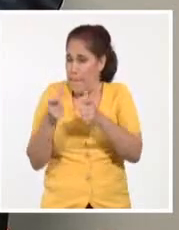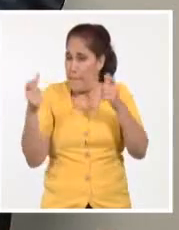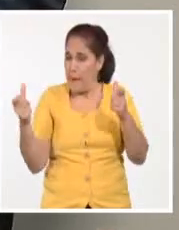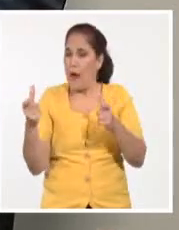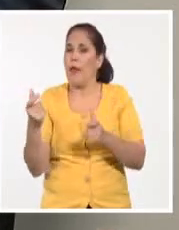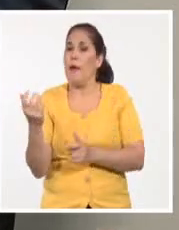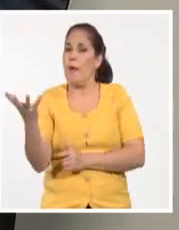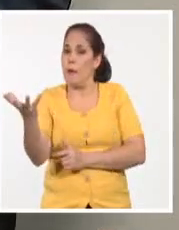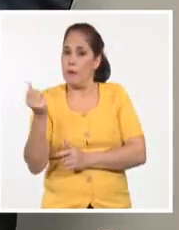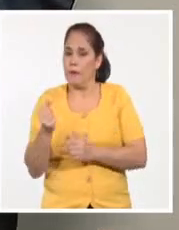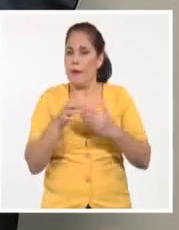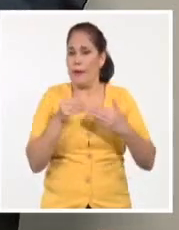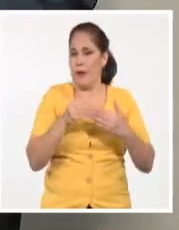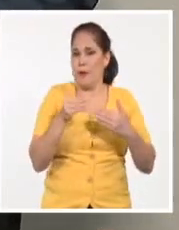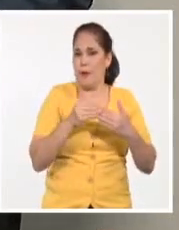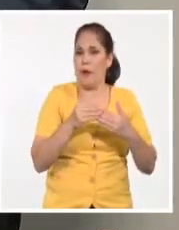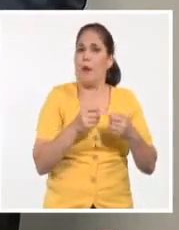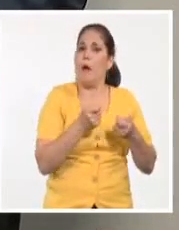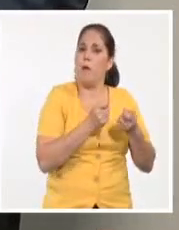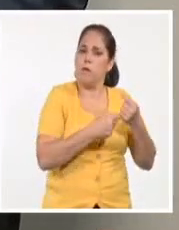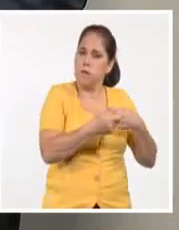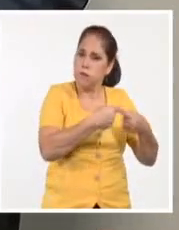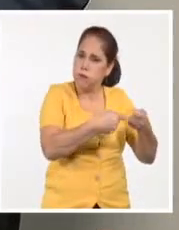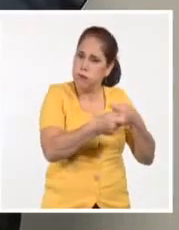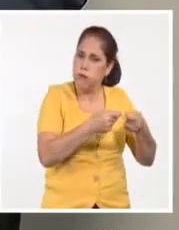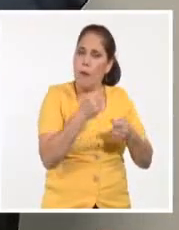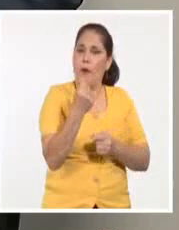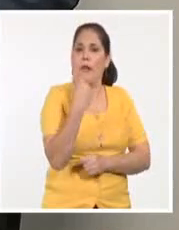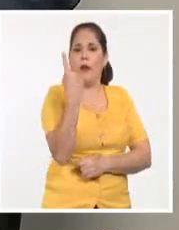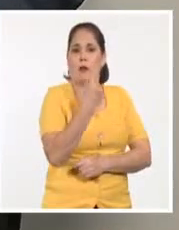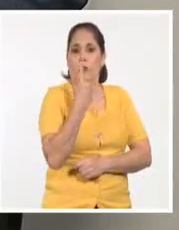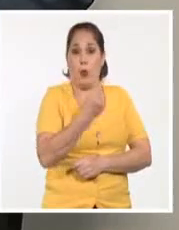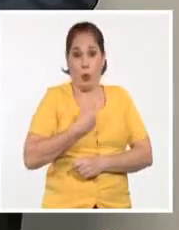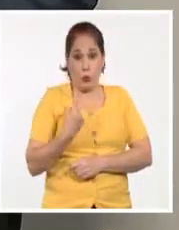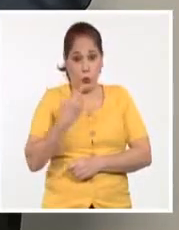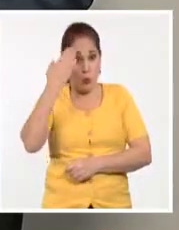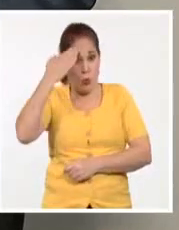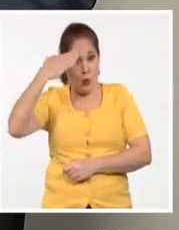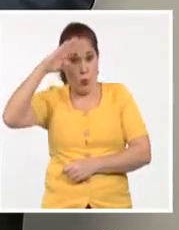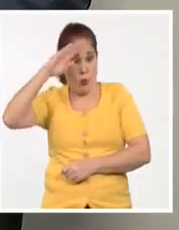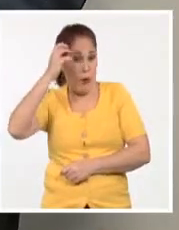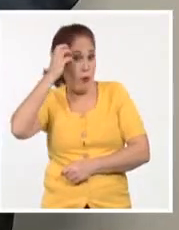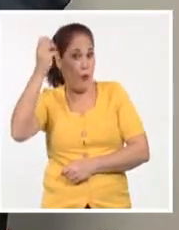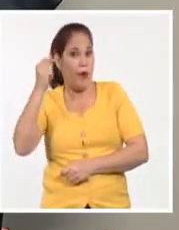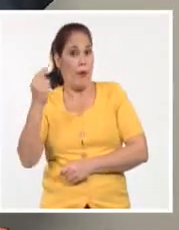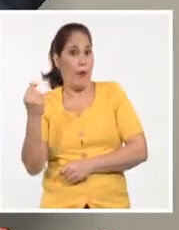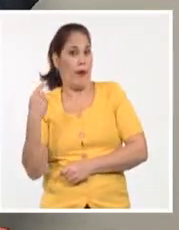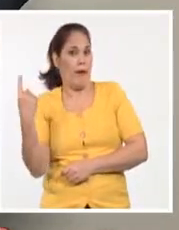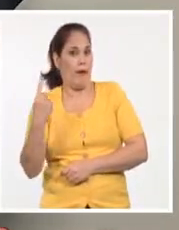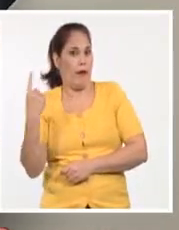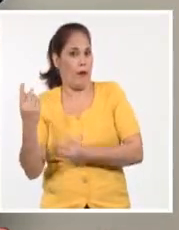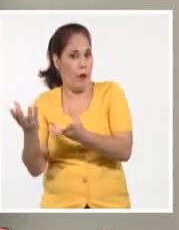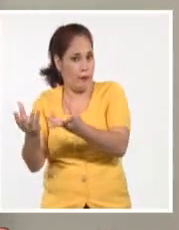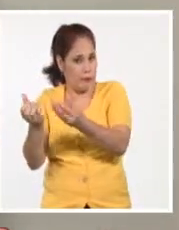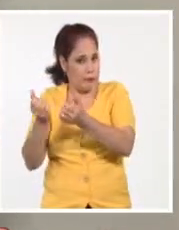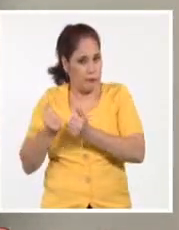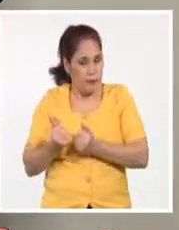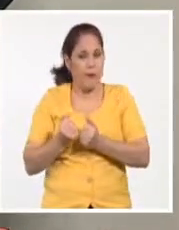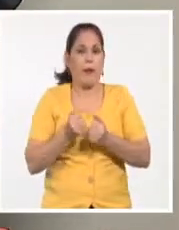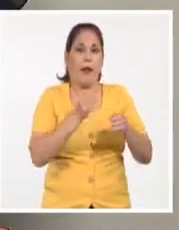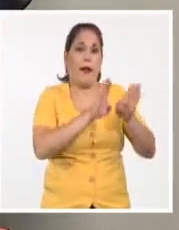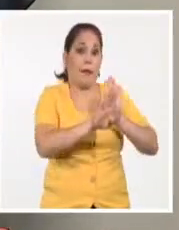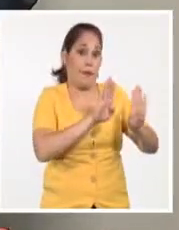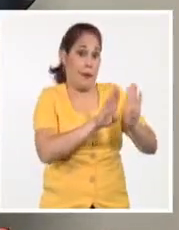captar esa divisa. El mecanismo más práctico con el que cuenta el gobierno hoy para recaudarla es la red de venta minorista,